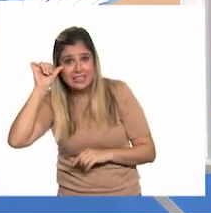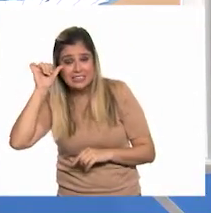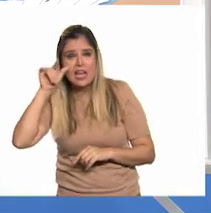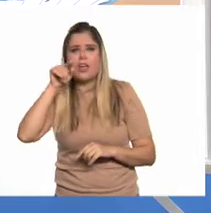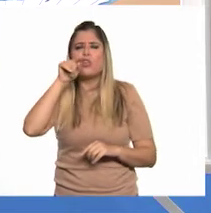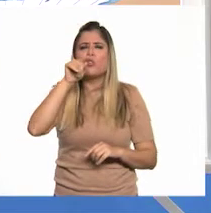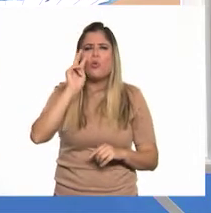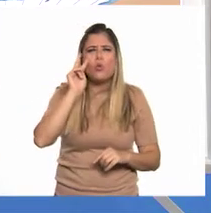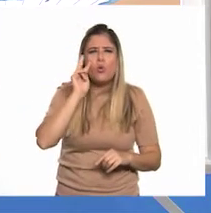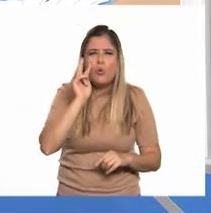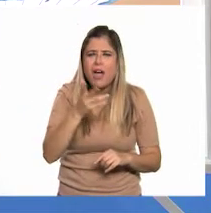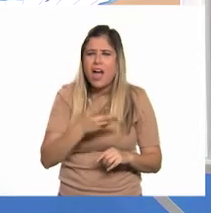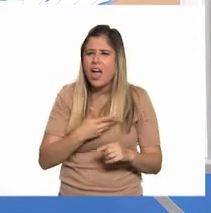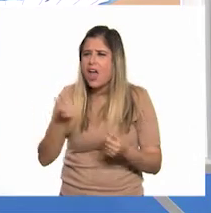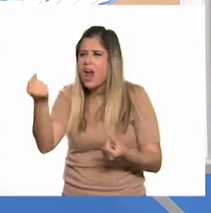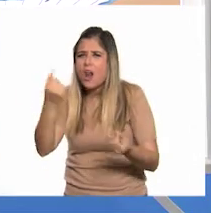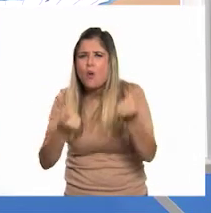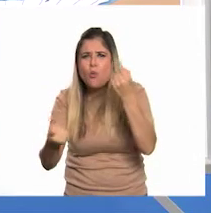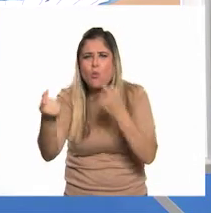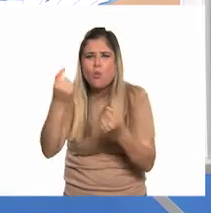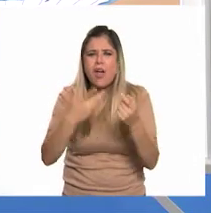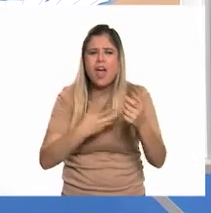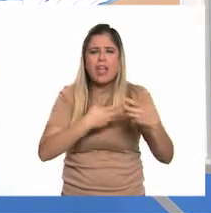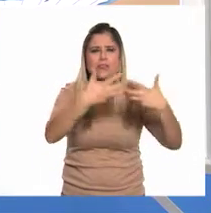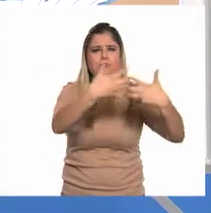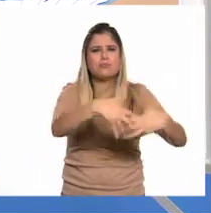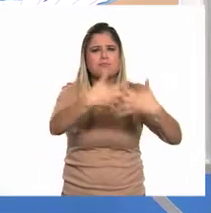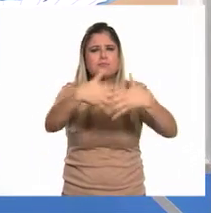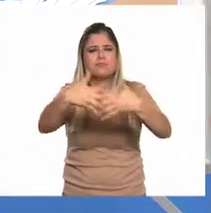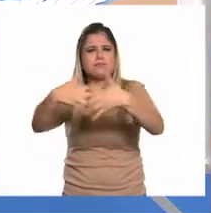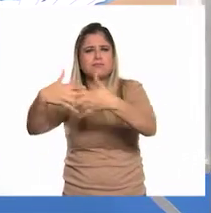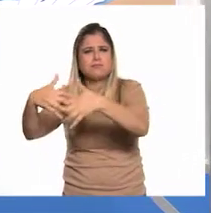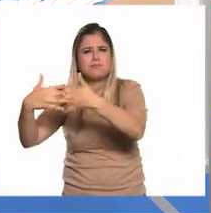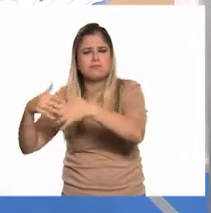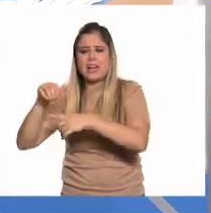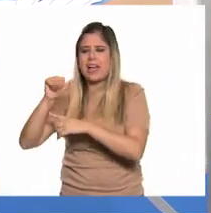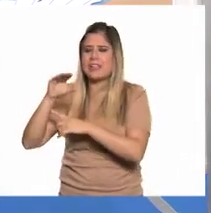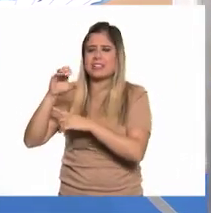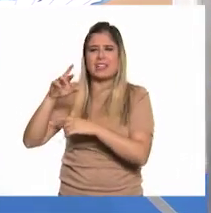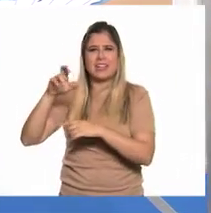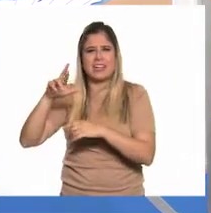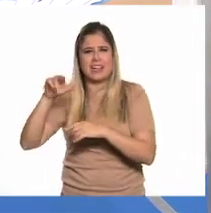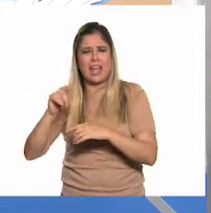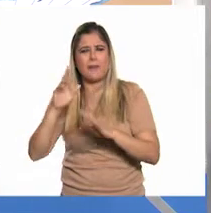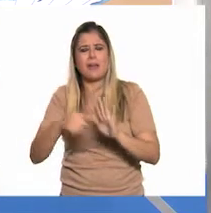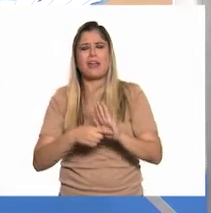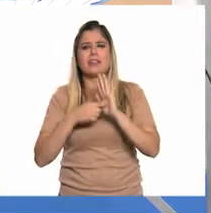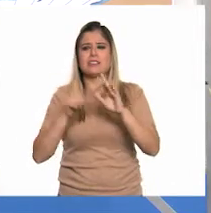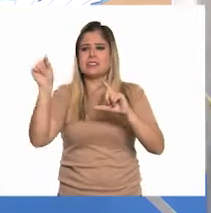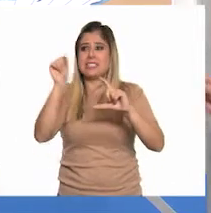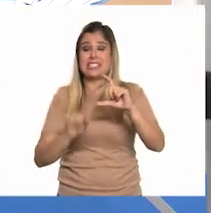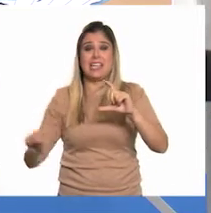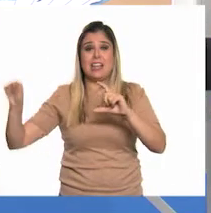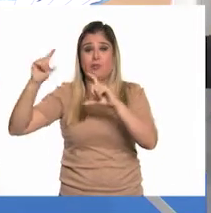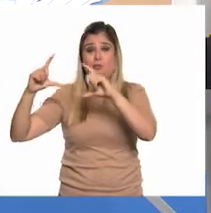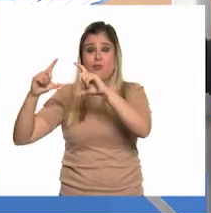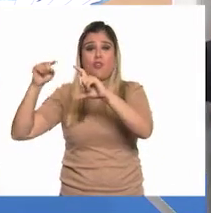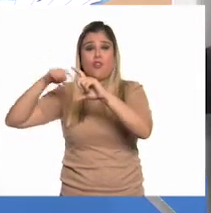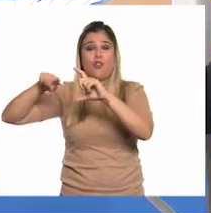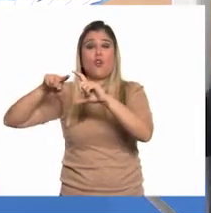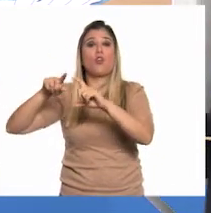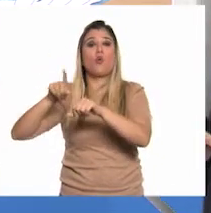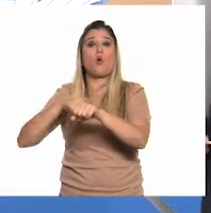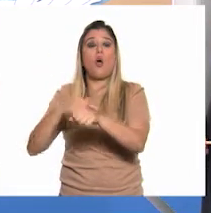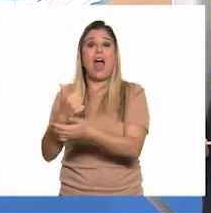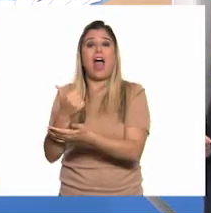Observen que en ellos se desarrolla la industria acerera, representada con un círculo de color azul.